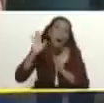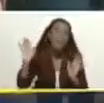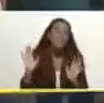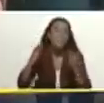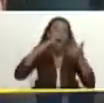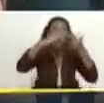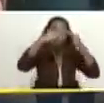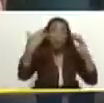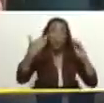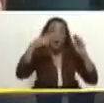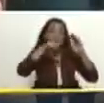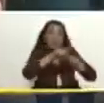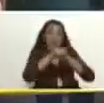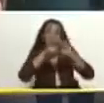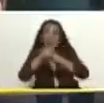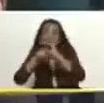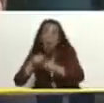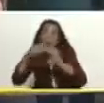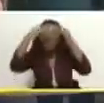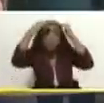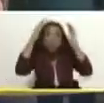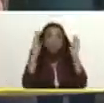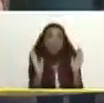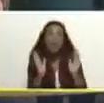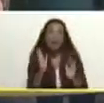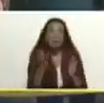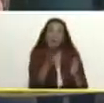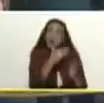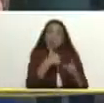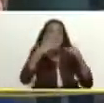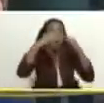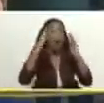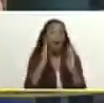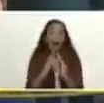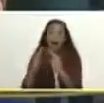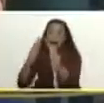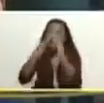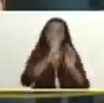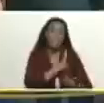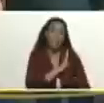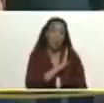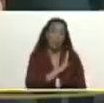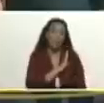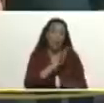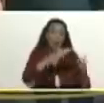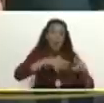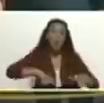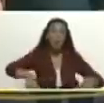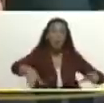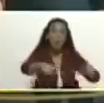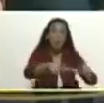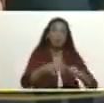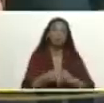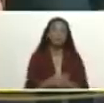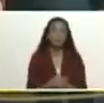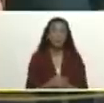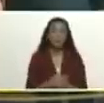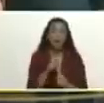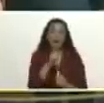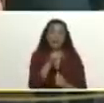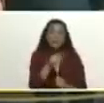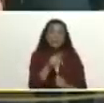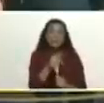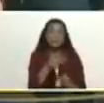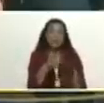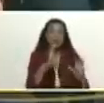refugio de Fundanides o como ha ocurrido acá en en la urbanización Monseñor Padilla que